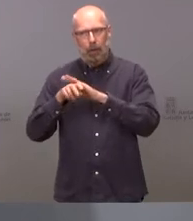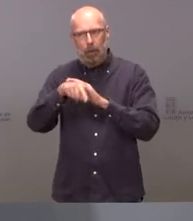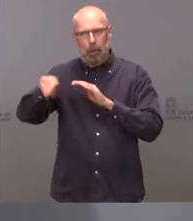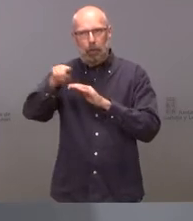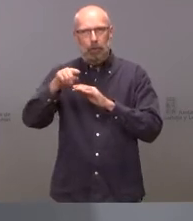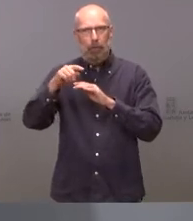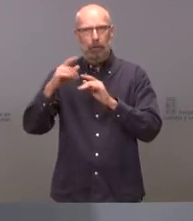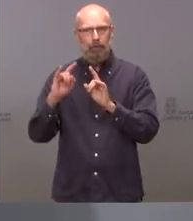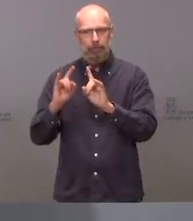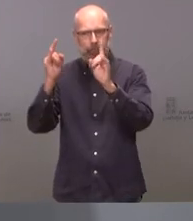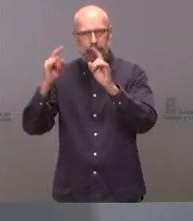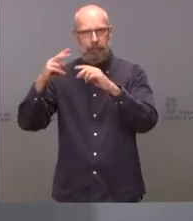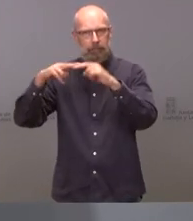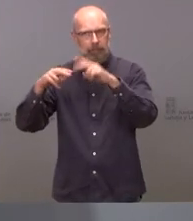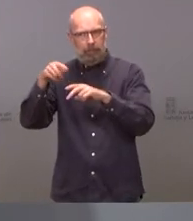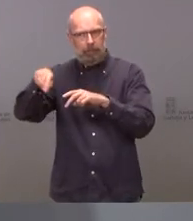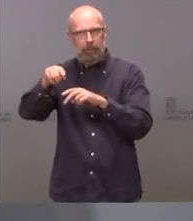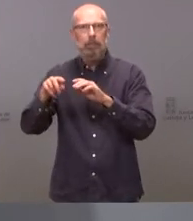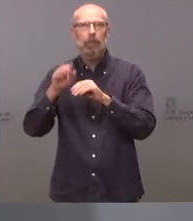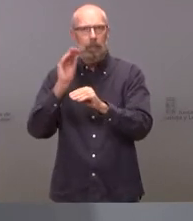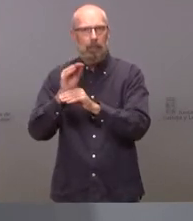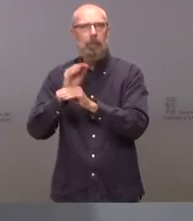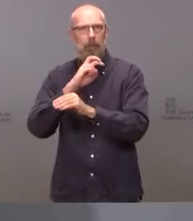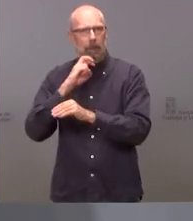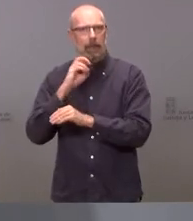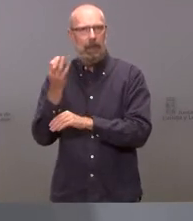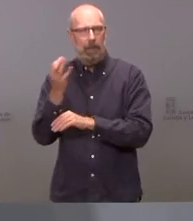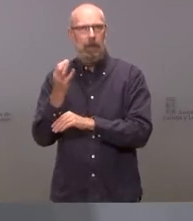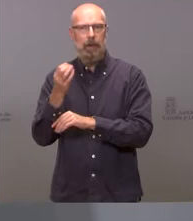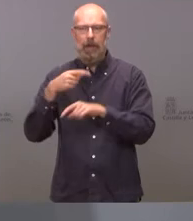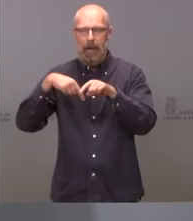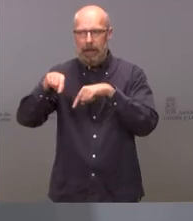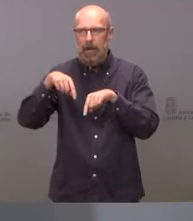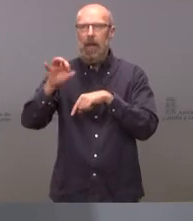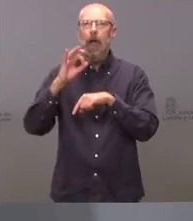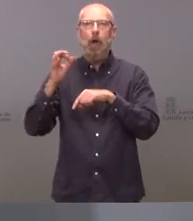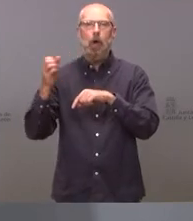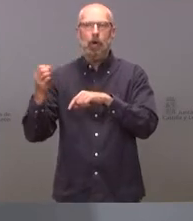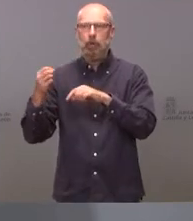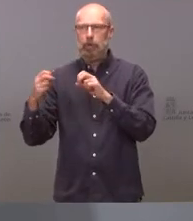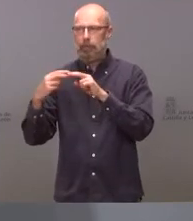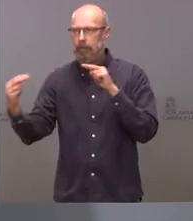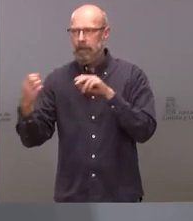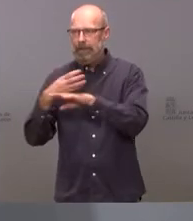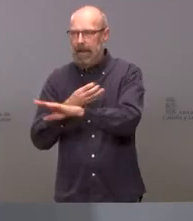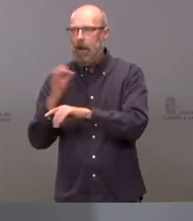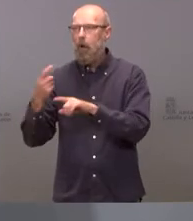independientemente de las personas que habitan el territorio si una autovía una carretera un ferrocarril cruza la comunidad